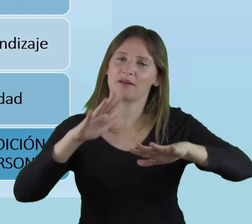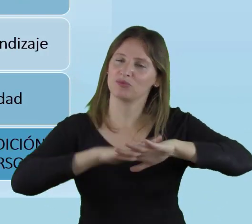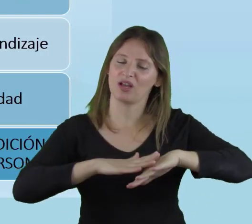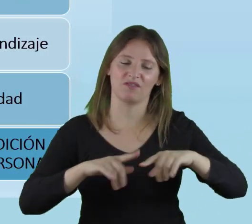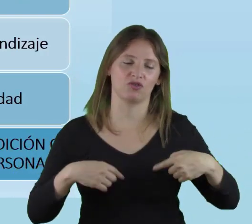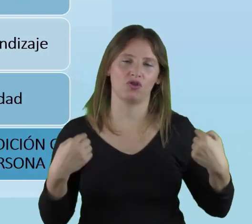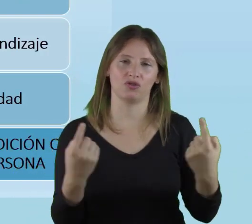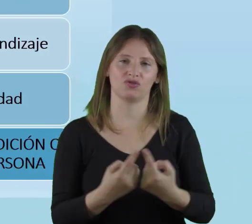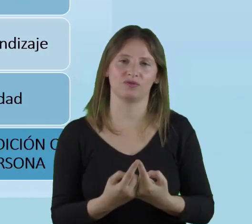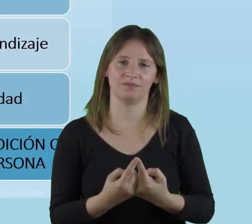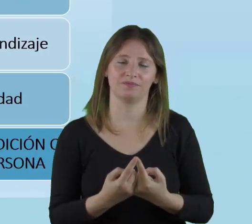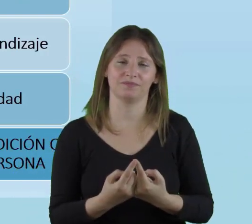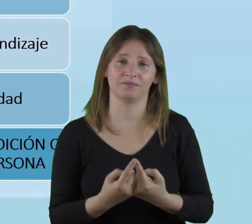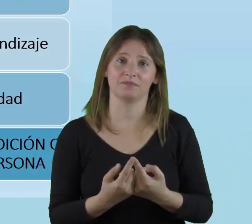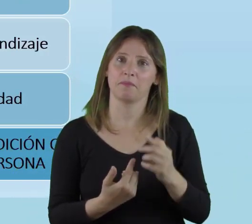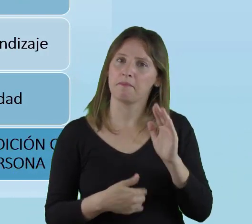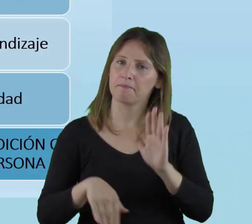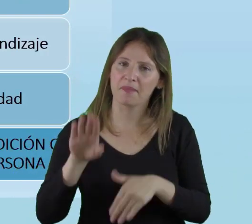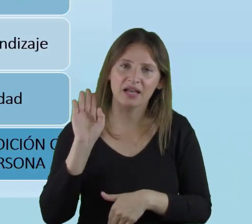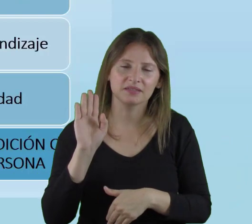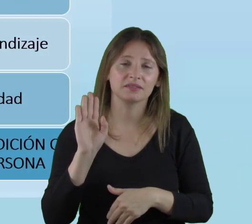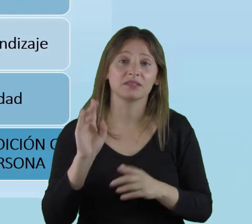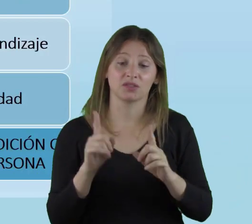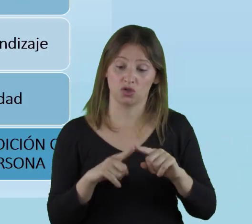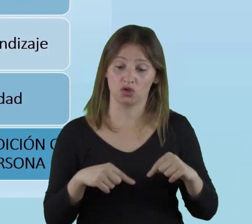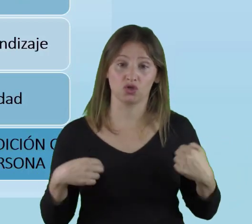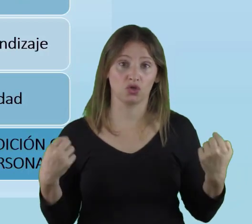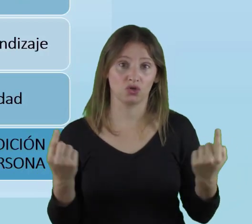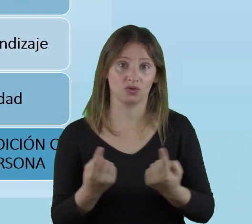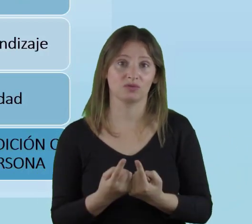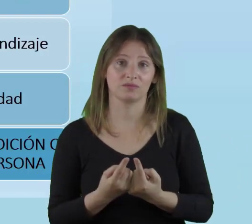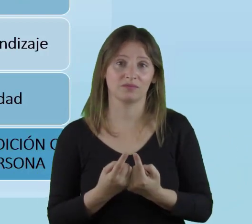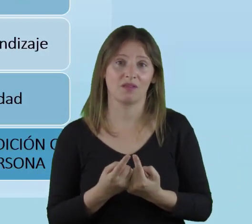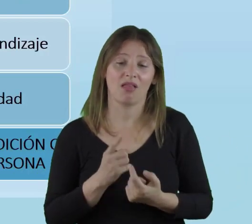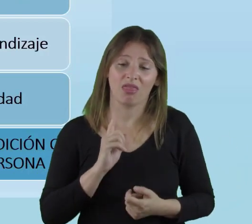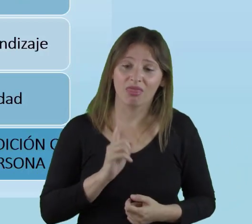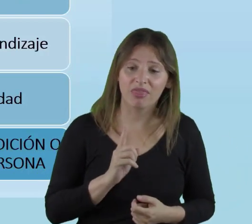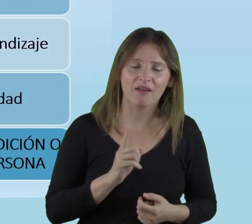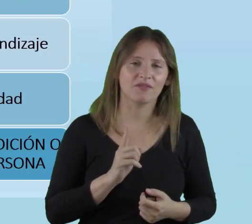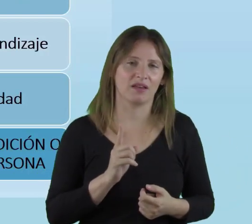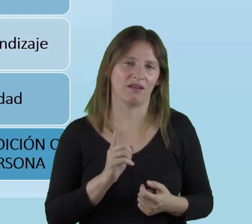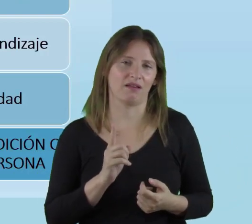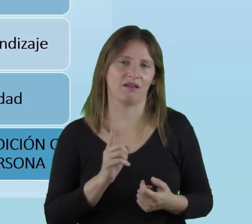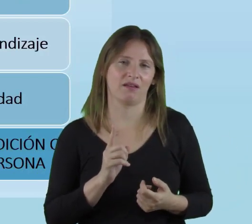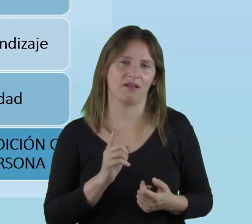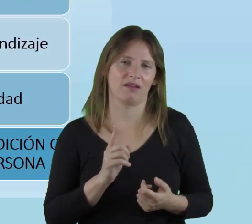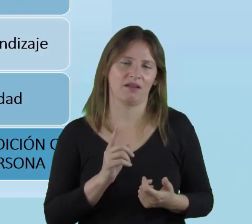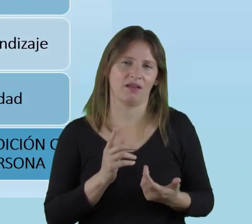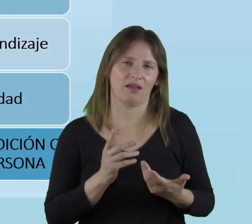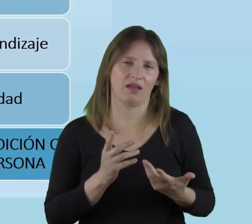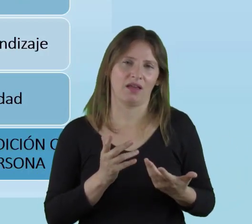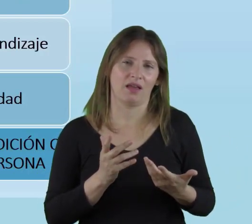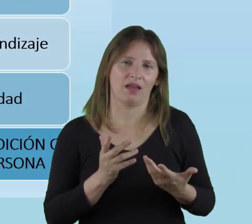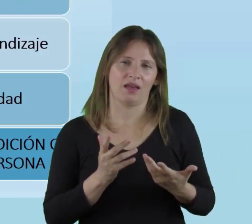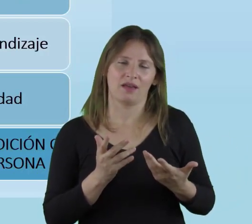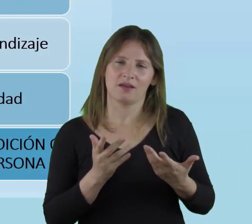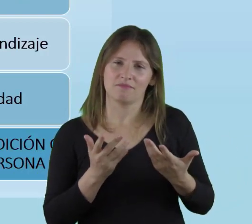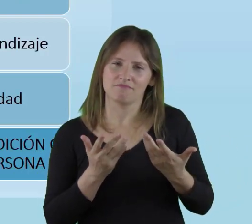inclusiva. Sobre todo, que nosotros debemos centrarnos